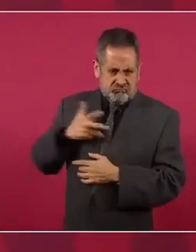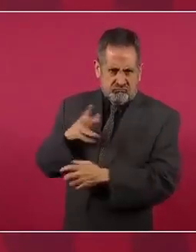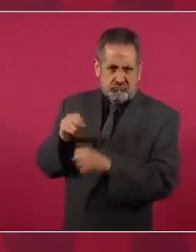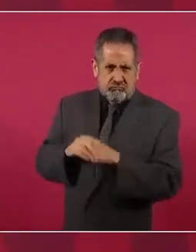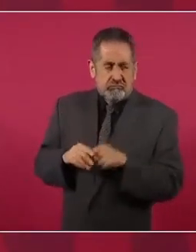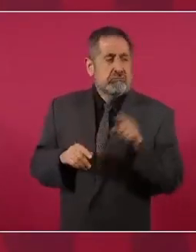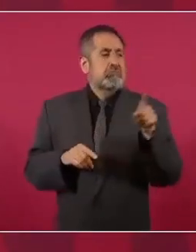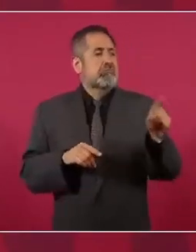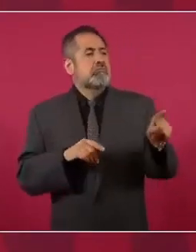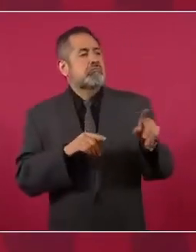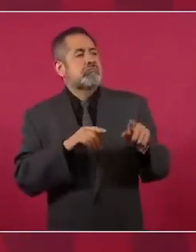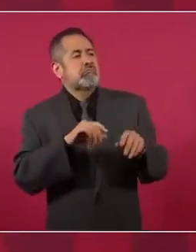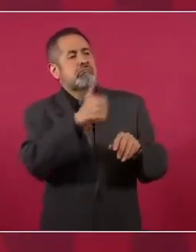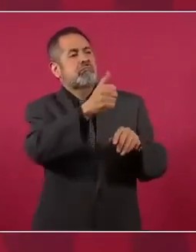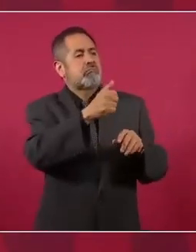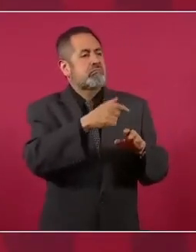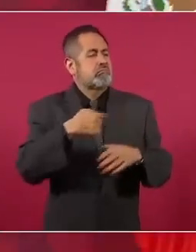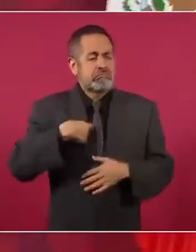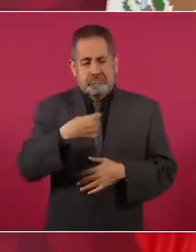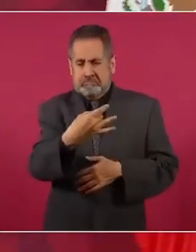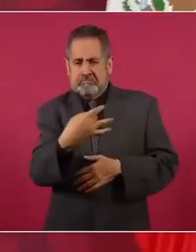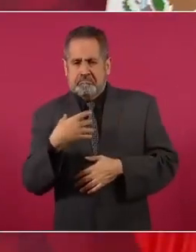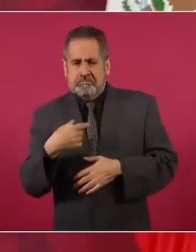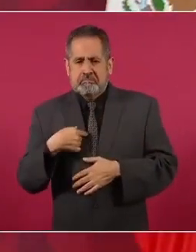lo universal que lo nuestro.